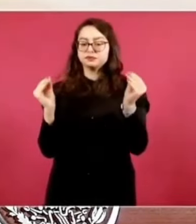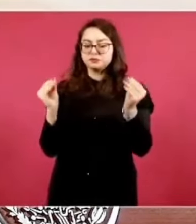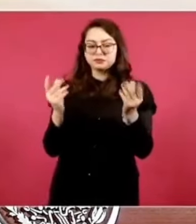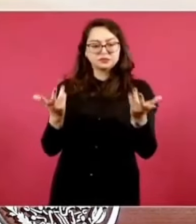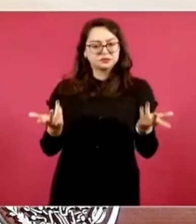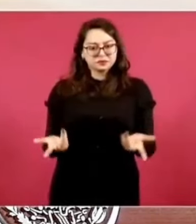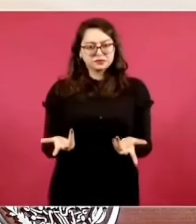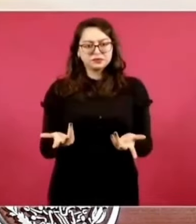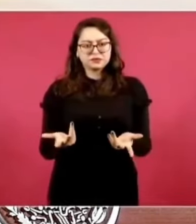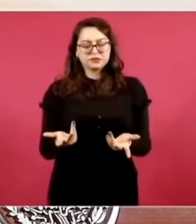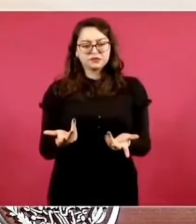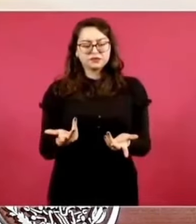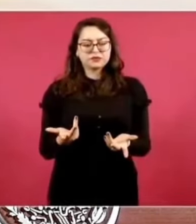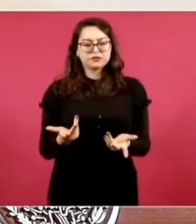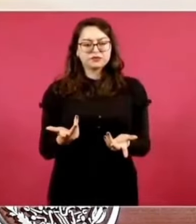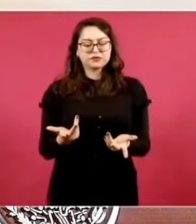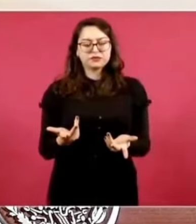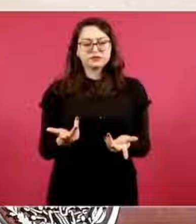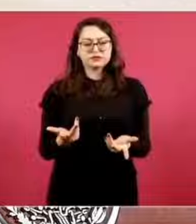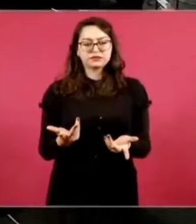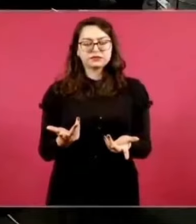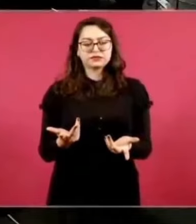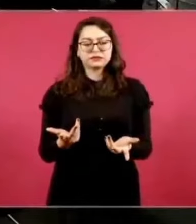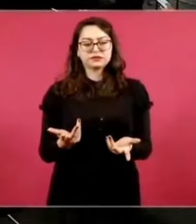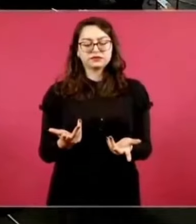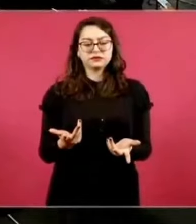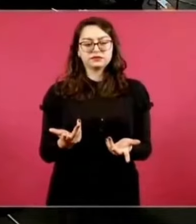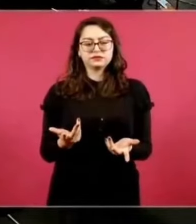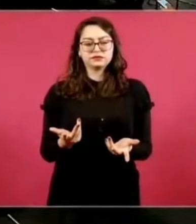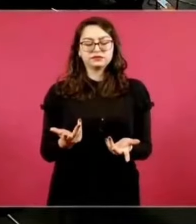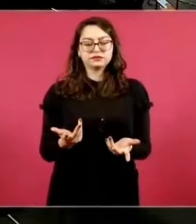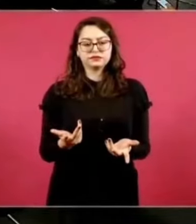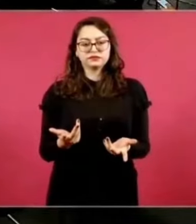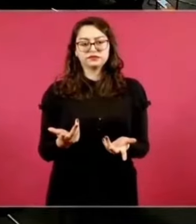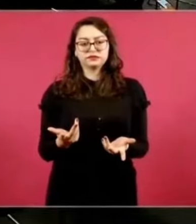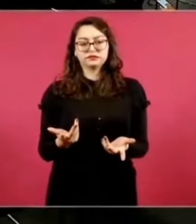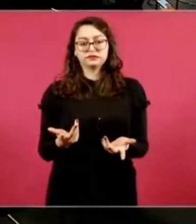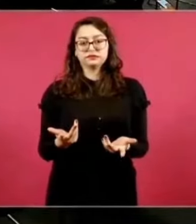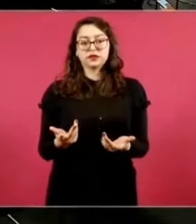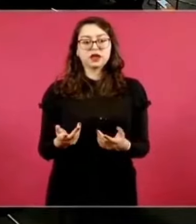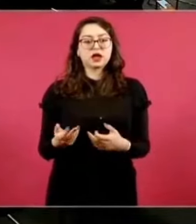Ya no demos por asentado todo.